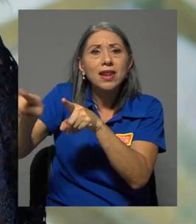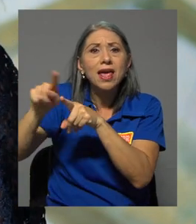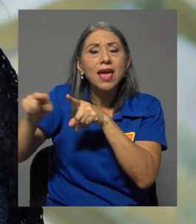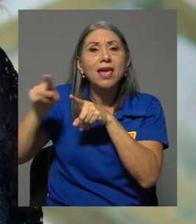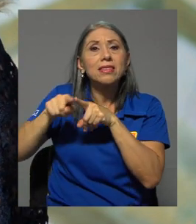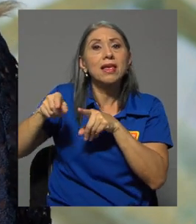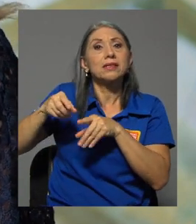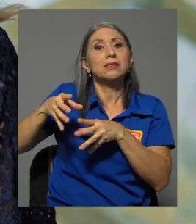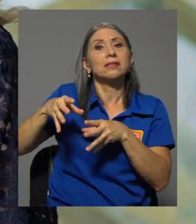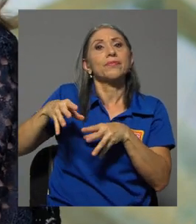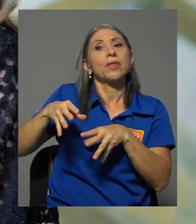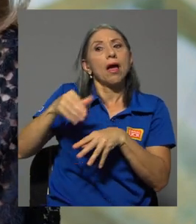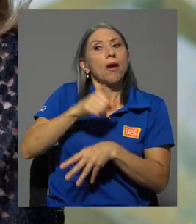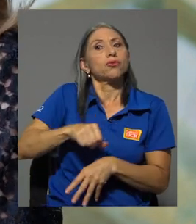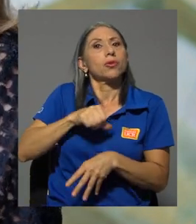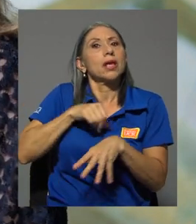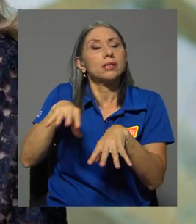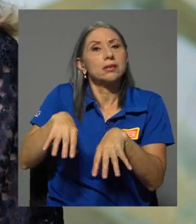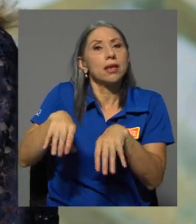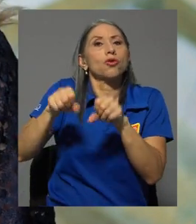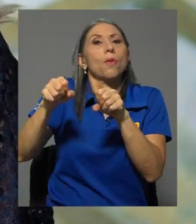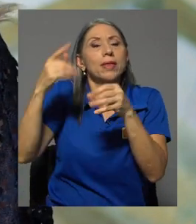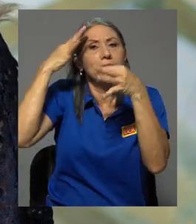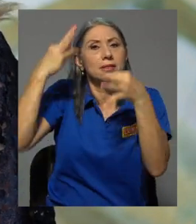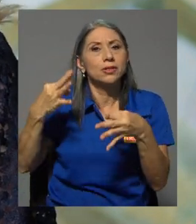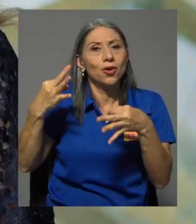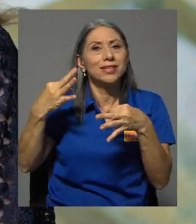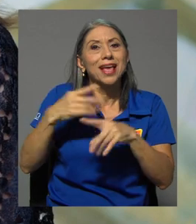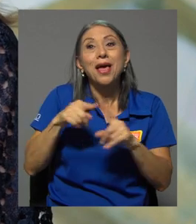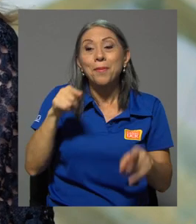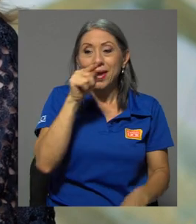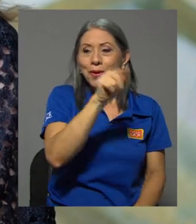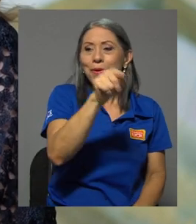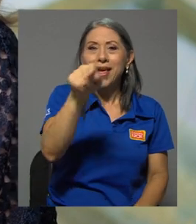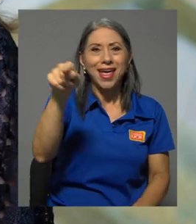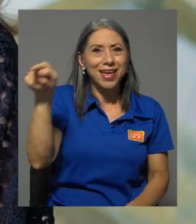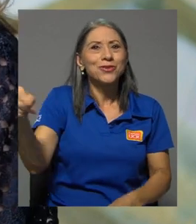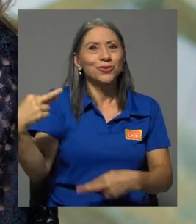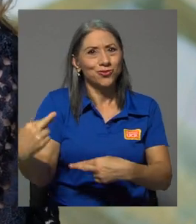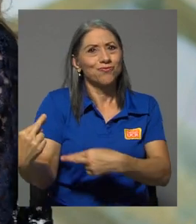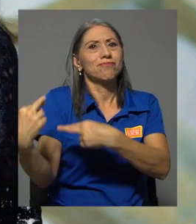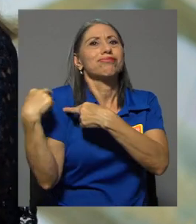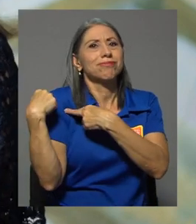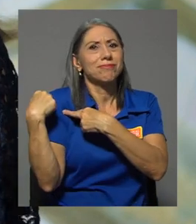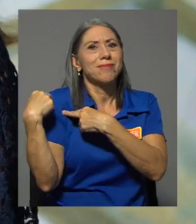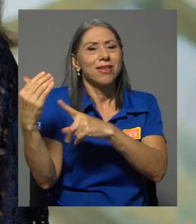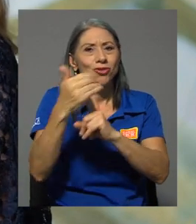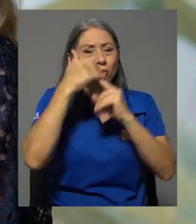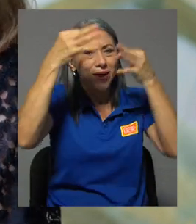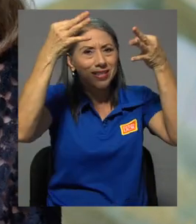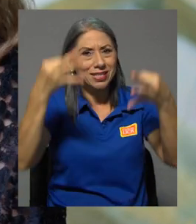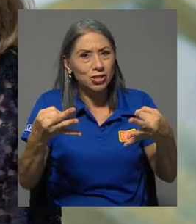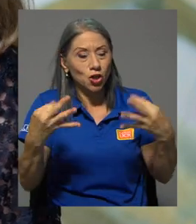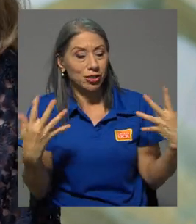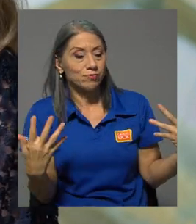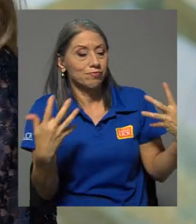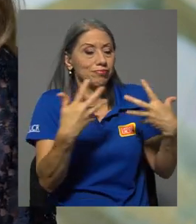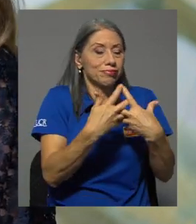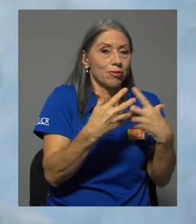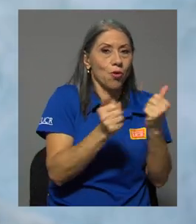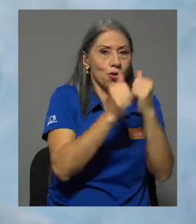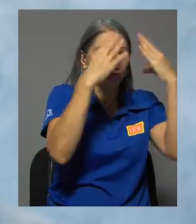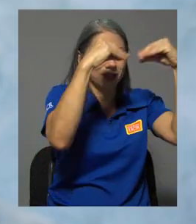pero creemos que ya es para ellos a quienes les corresponde tomar decisiones en consecuencia con esos datos.